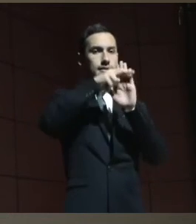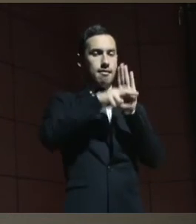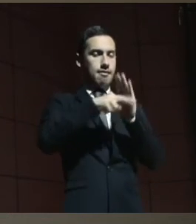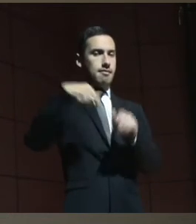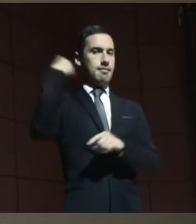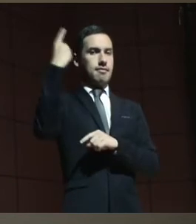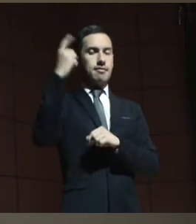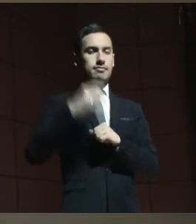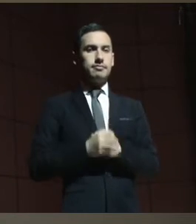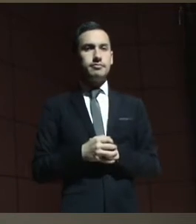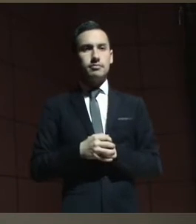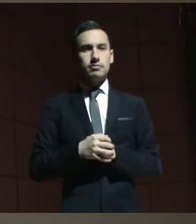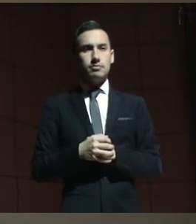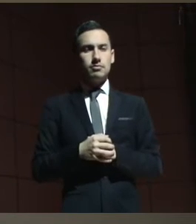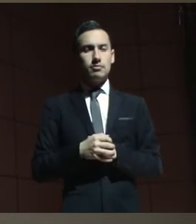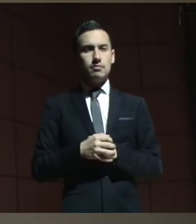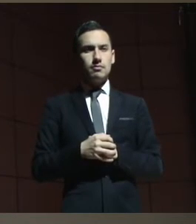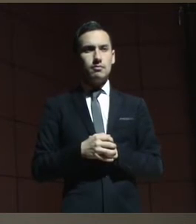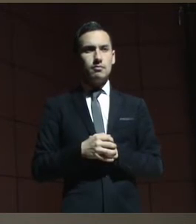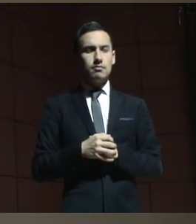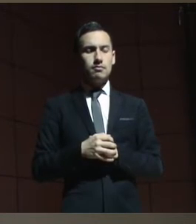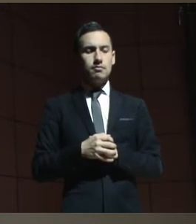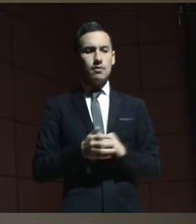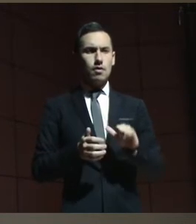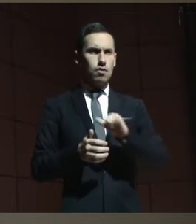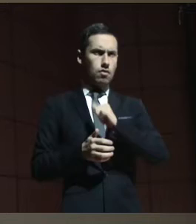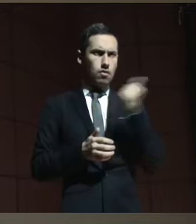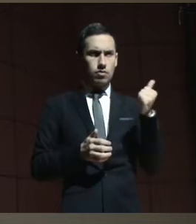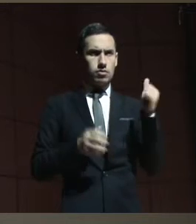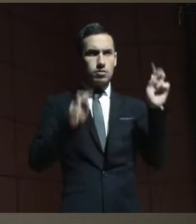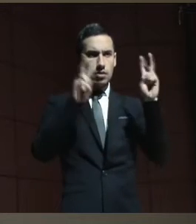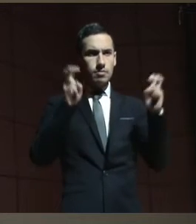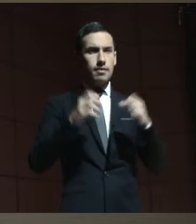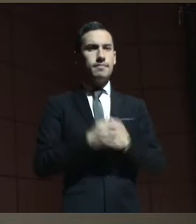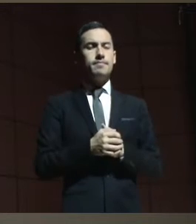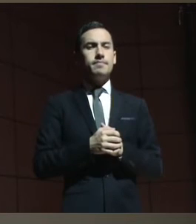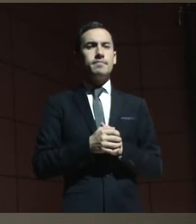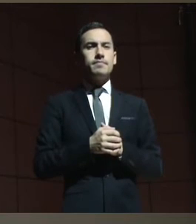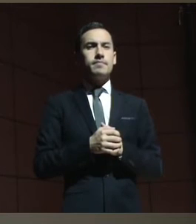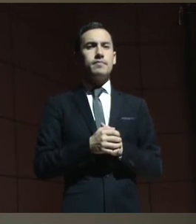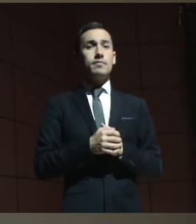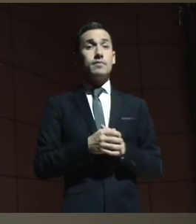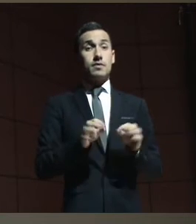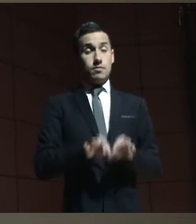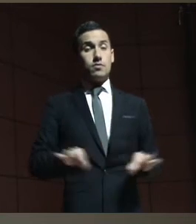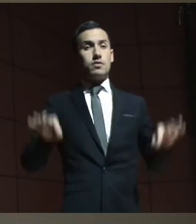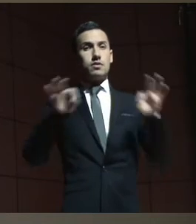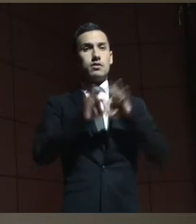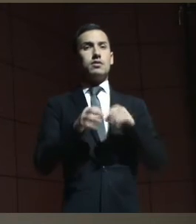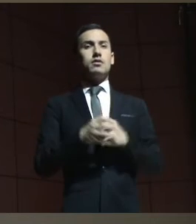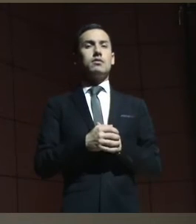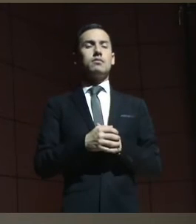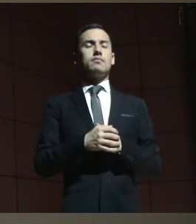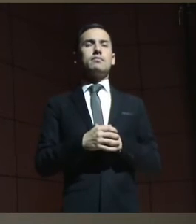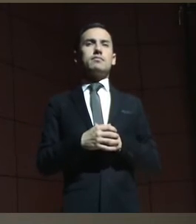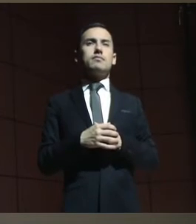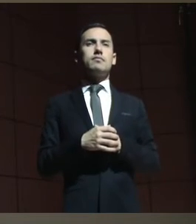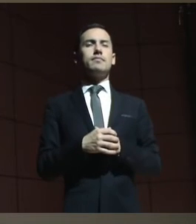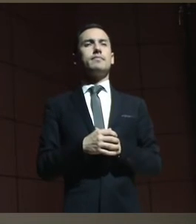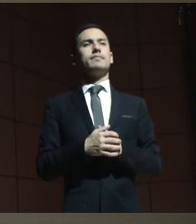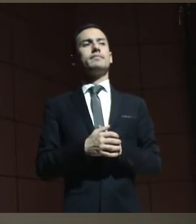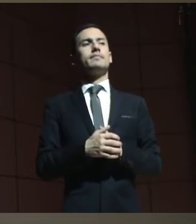general. Otra cuestión que es muy importante, cuando